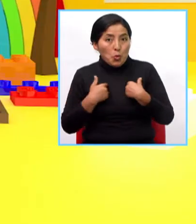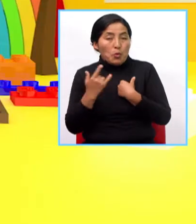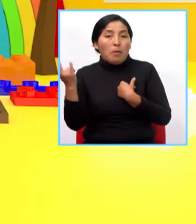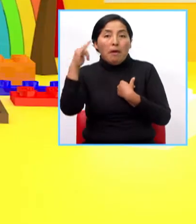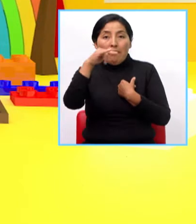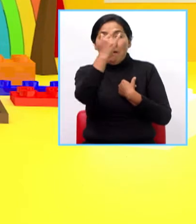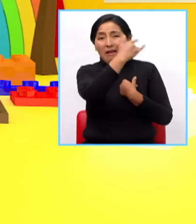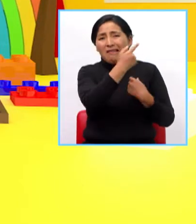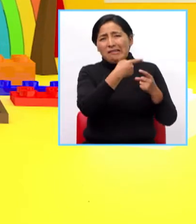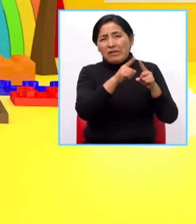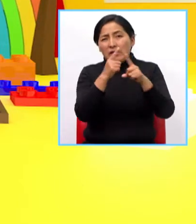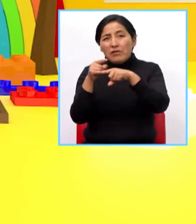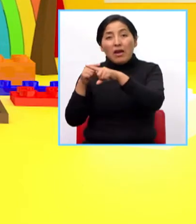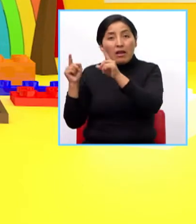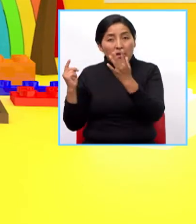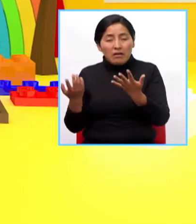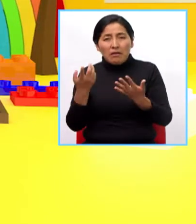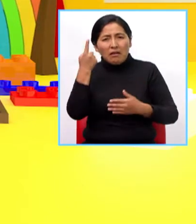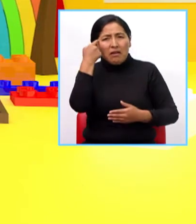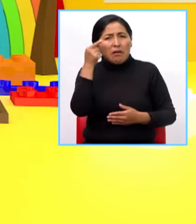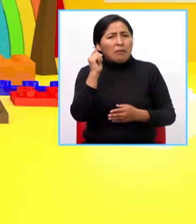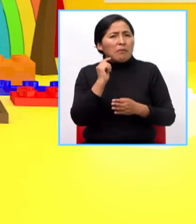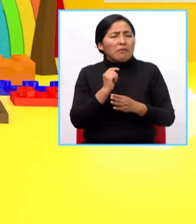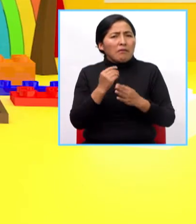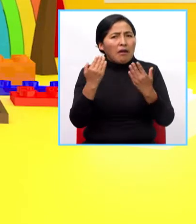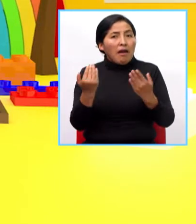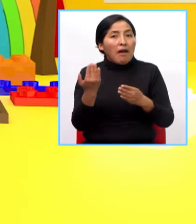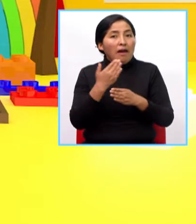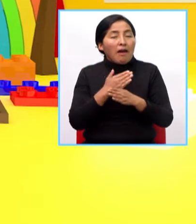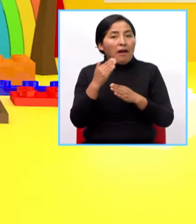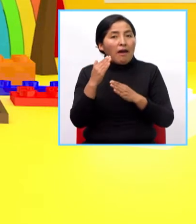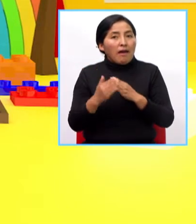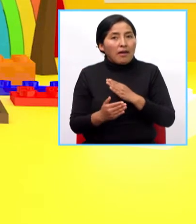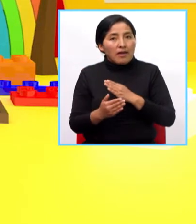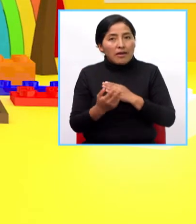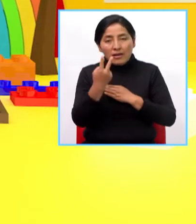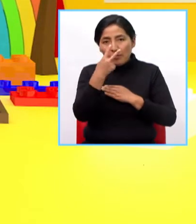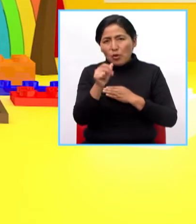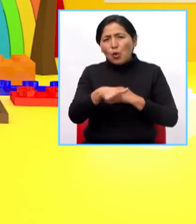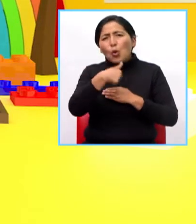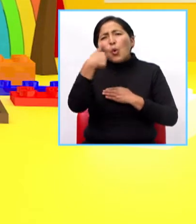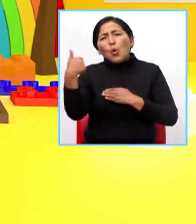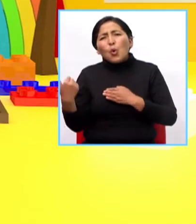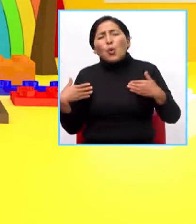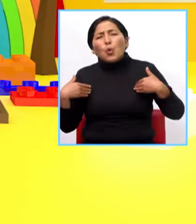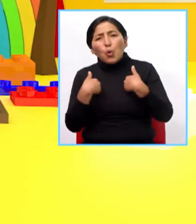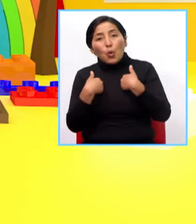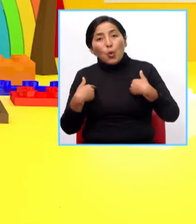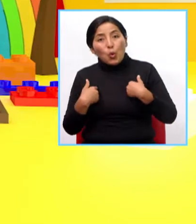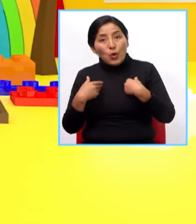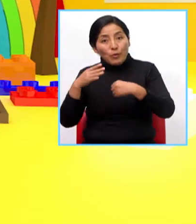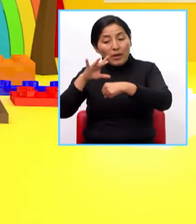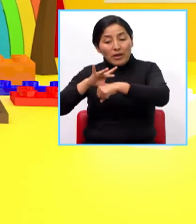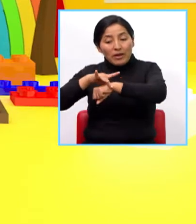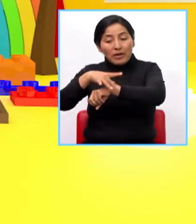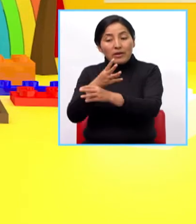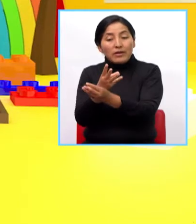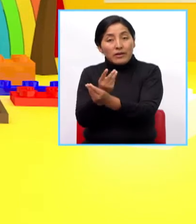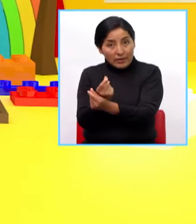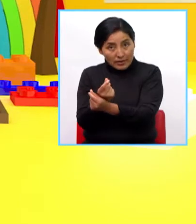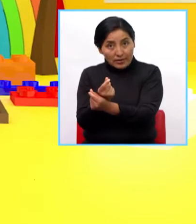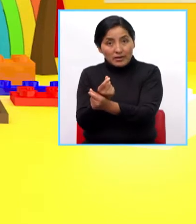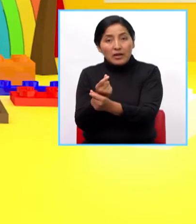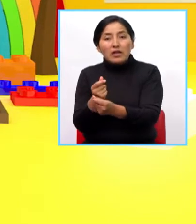y para terminar estamos con los animales terrestre acuáticos ¿a qué se refiere?